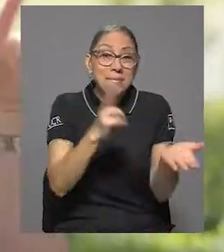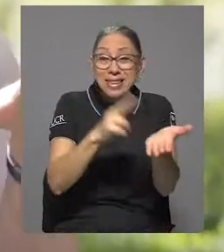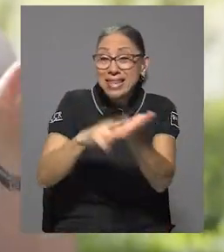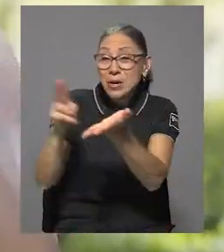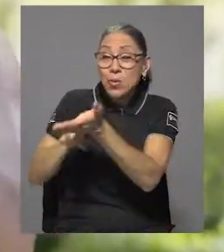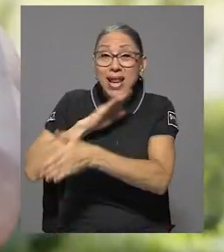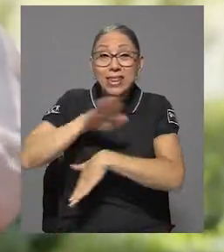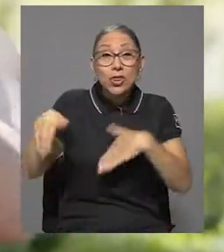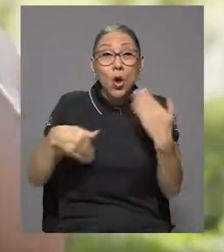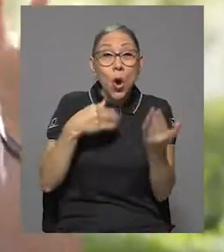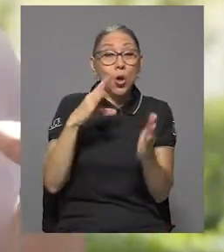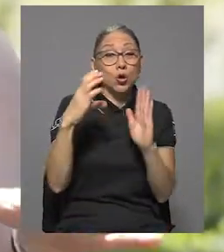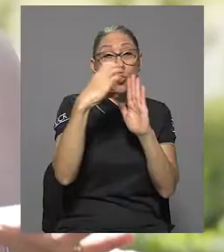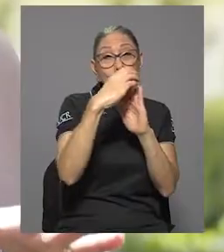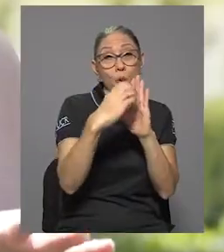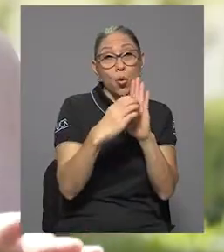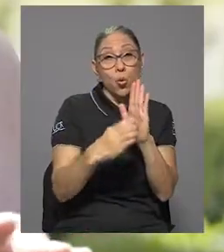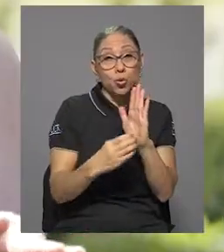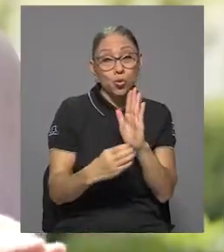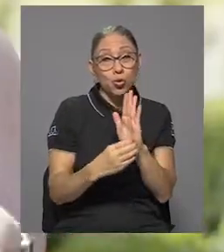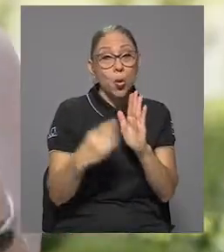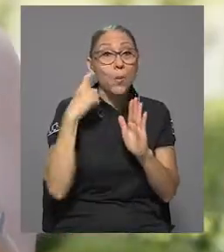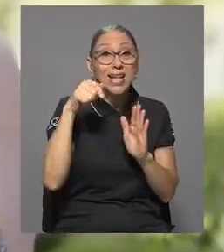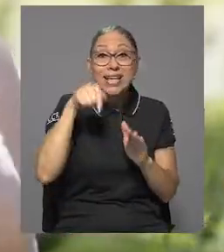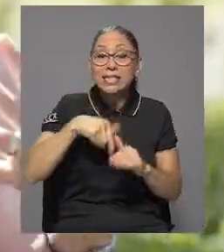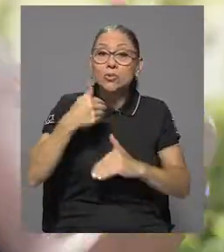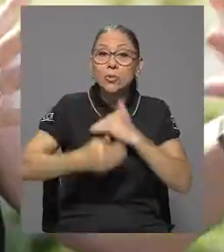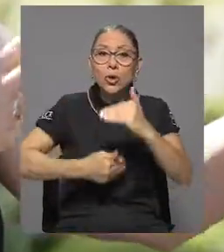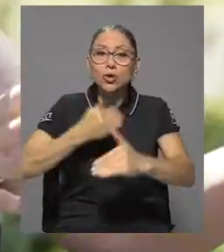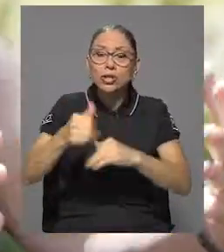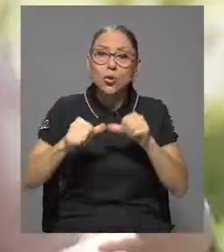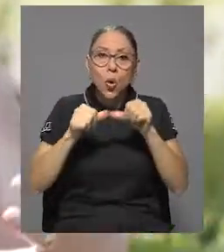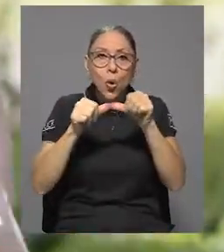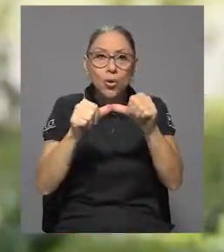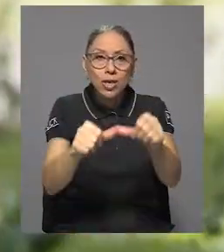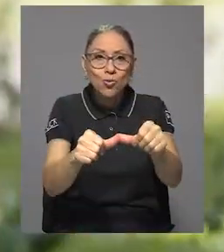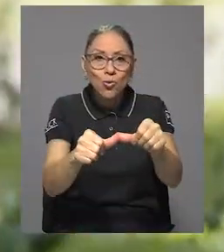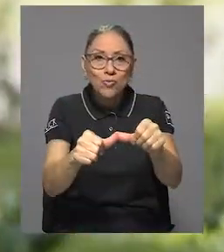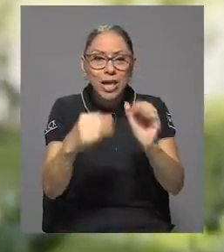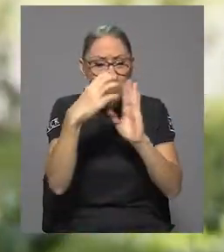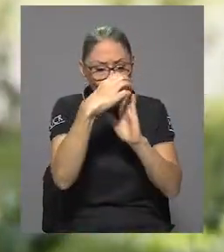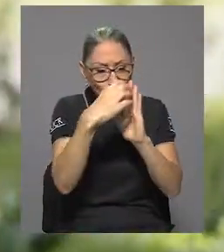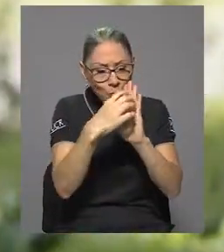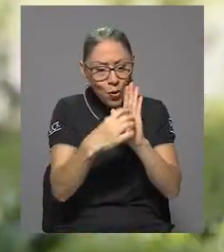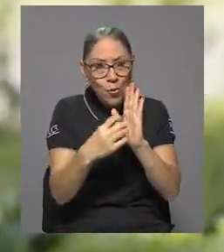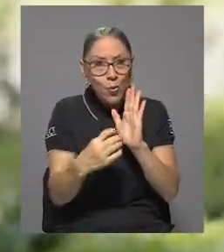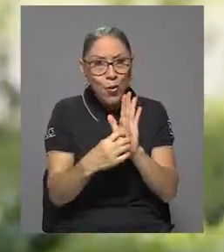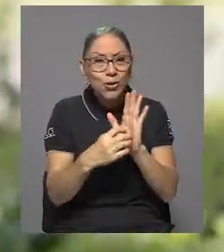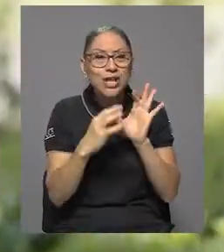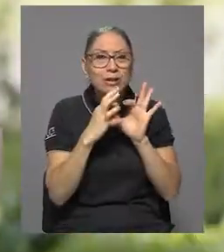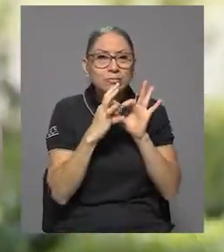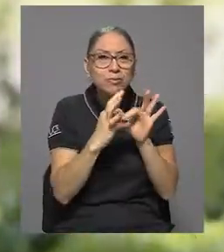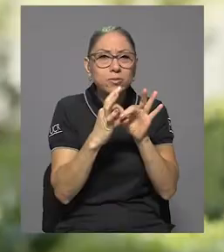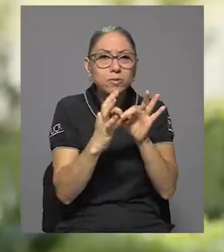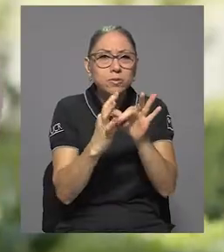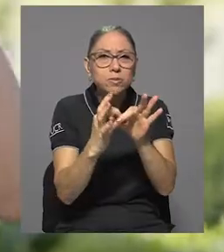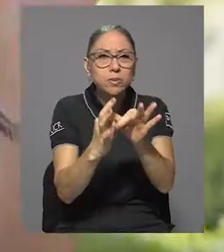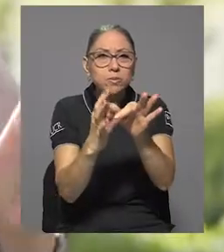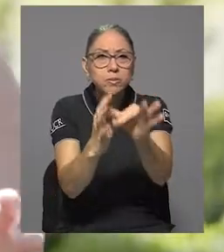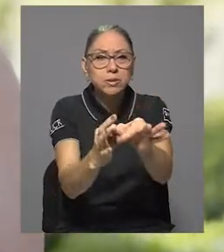que lo ideal es que lleve, matricule todos los módulos, eso sería lo ideal, porque es un proceso continuo, ¿verdad? Y todos están